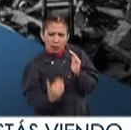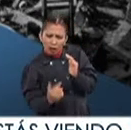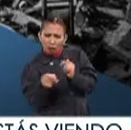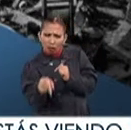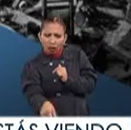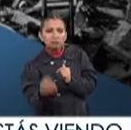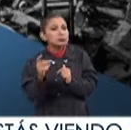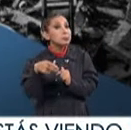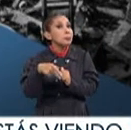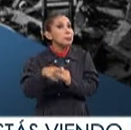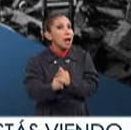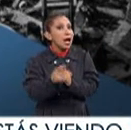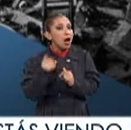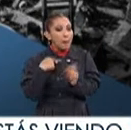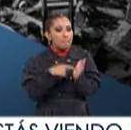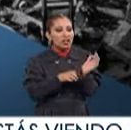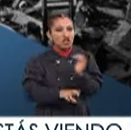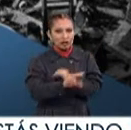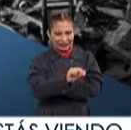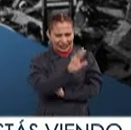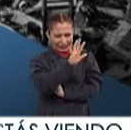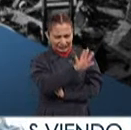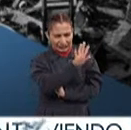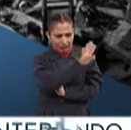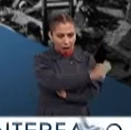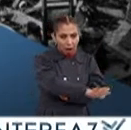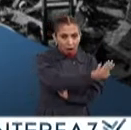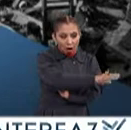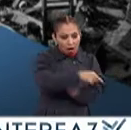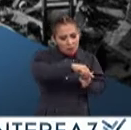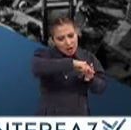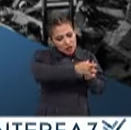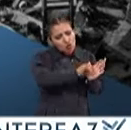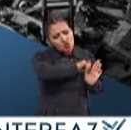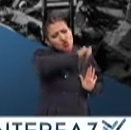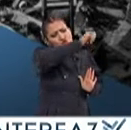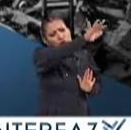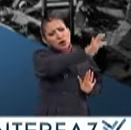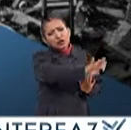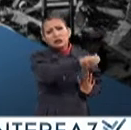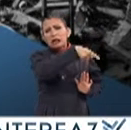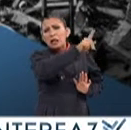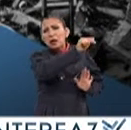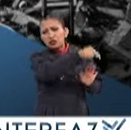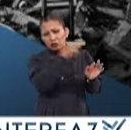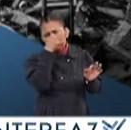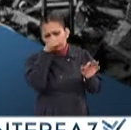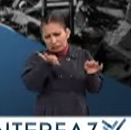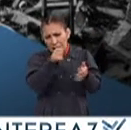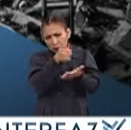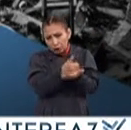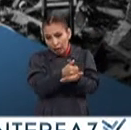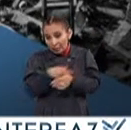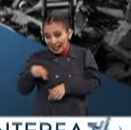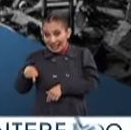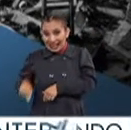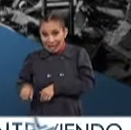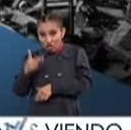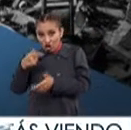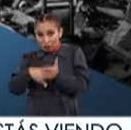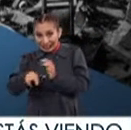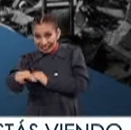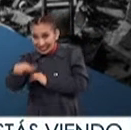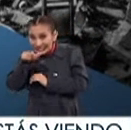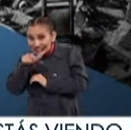Sin embargo, en 1985 el epicentro fue a más de 400 kilómetros de la capital Mientras que el de